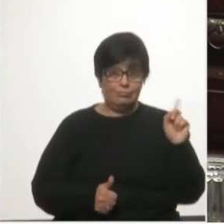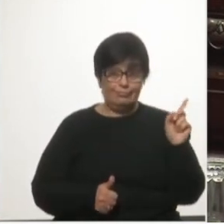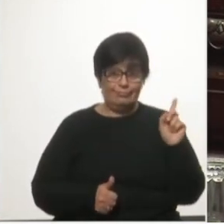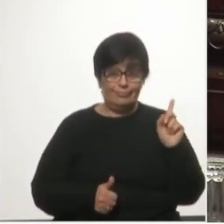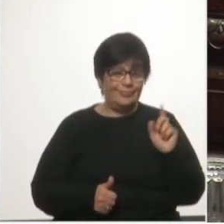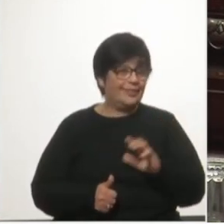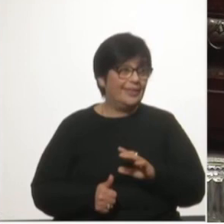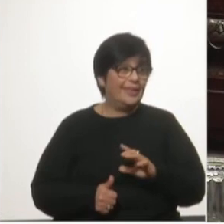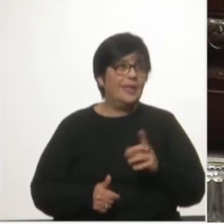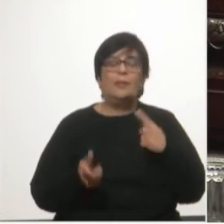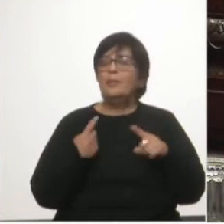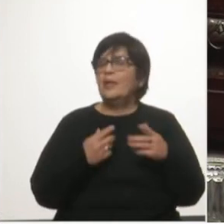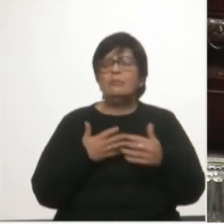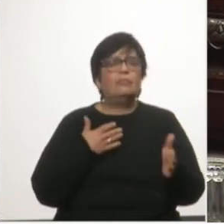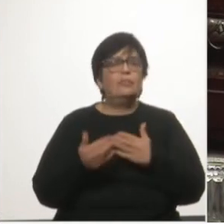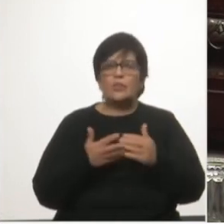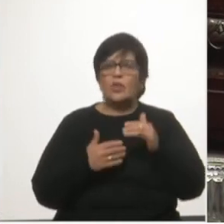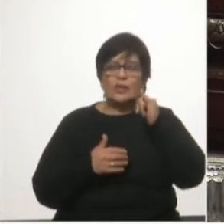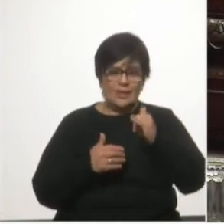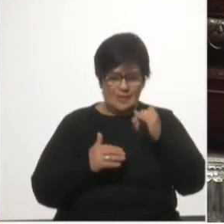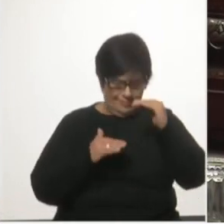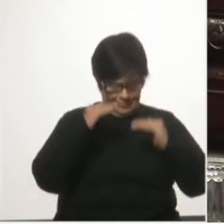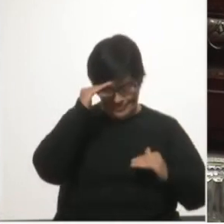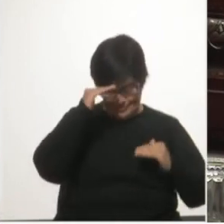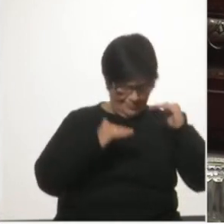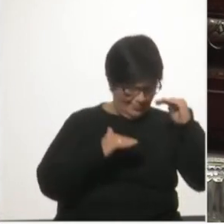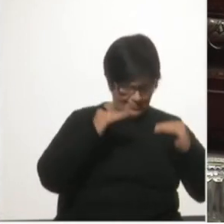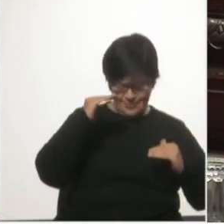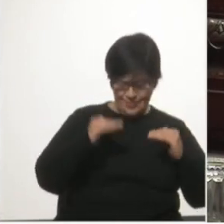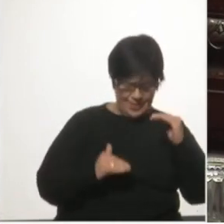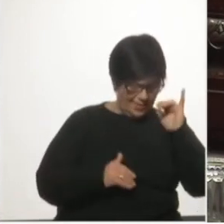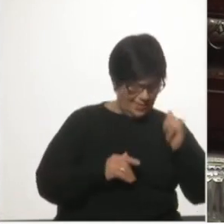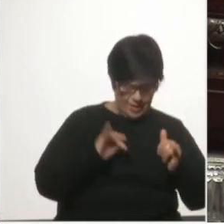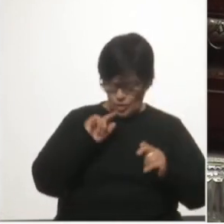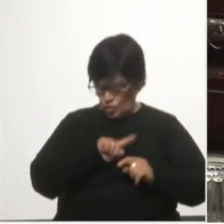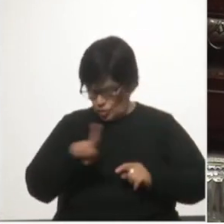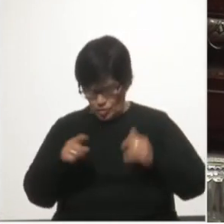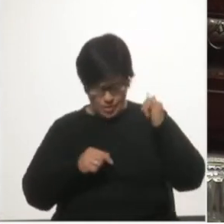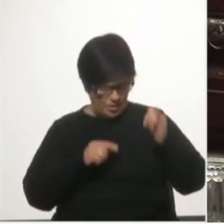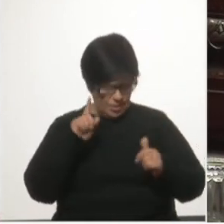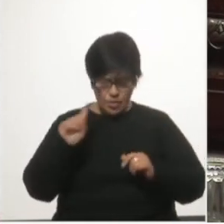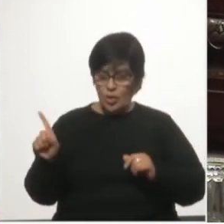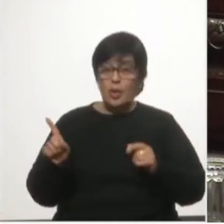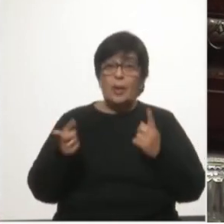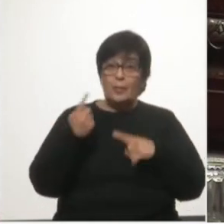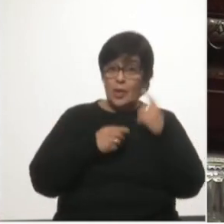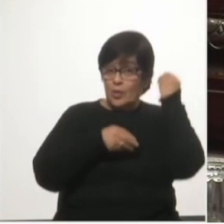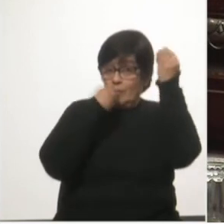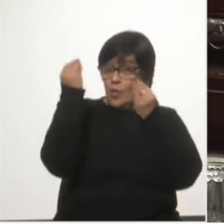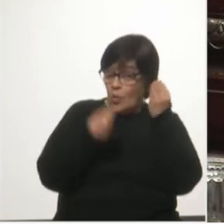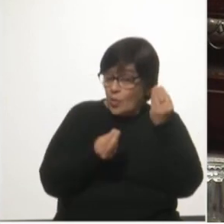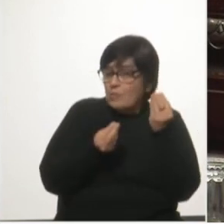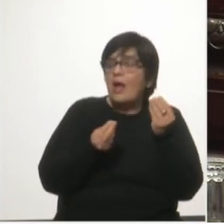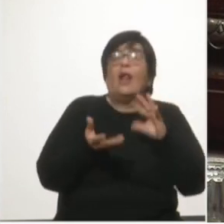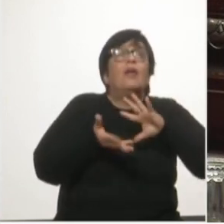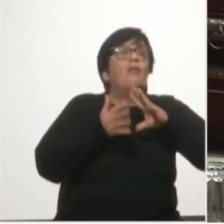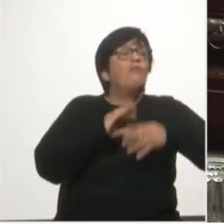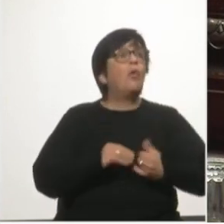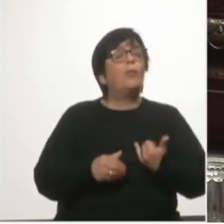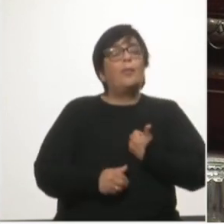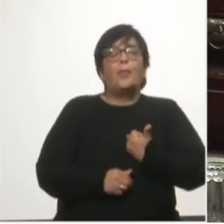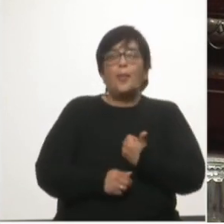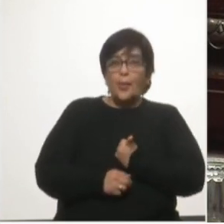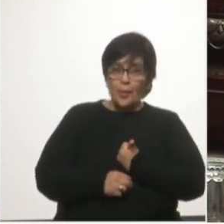allá del notorio desequilibrio entre las opiniones favorables y desfavorables lo inquietante fueron la naturaleza